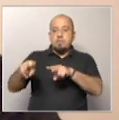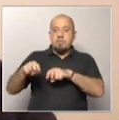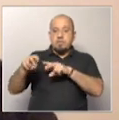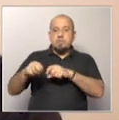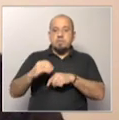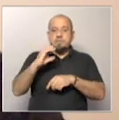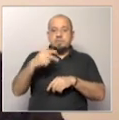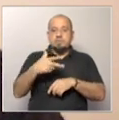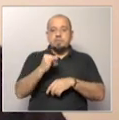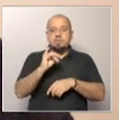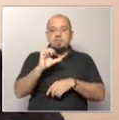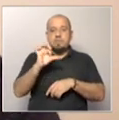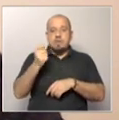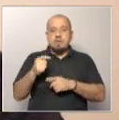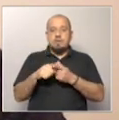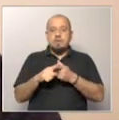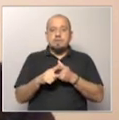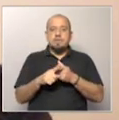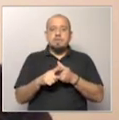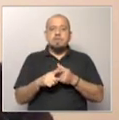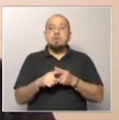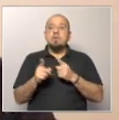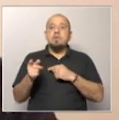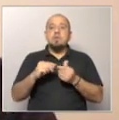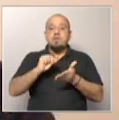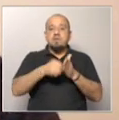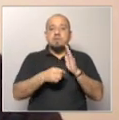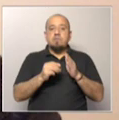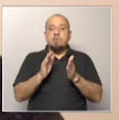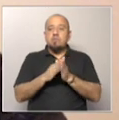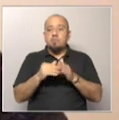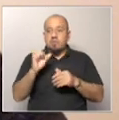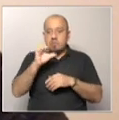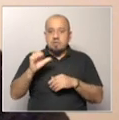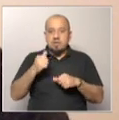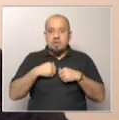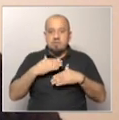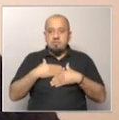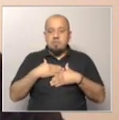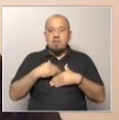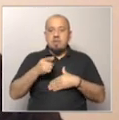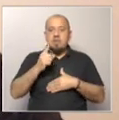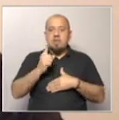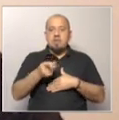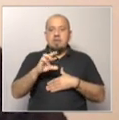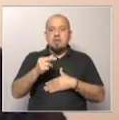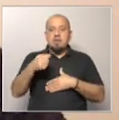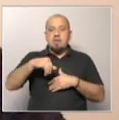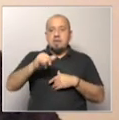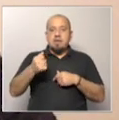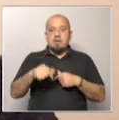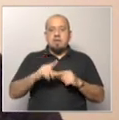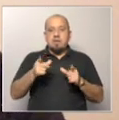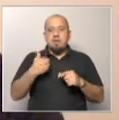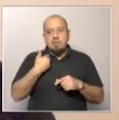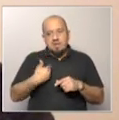Nicolás Chiesa, que firmó documentos como apoderado de la empresa Mi Granja. Esto llevó a que la calle Pou, bueno, calificara como